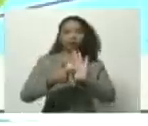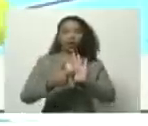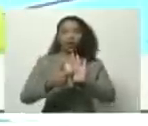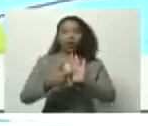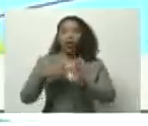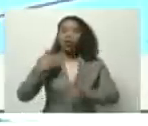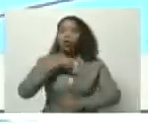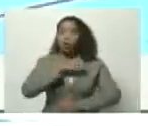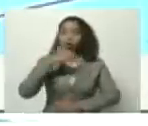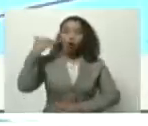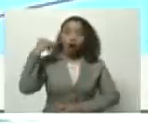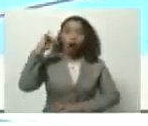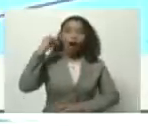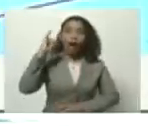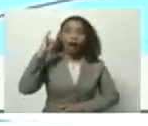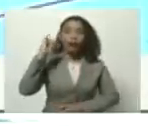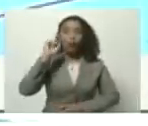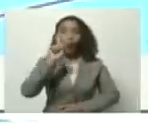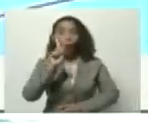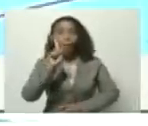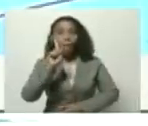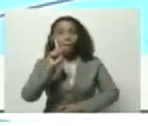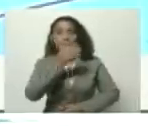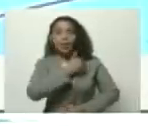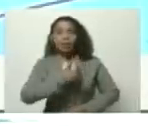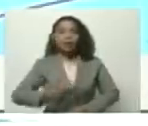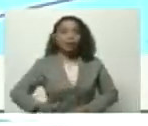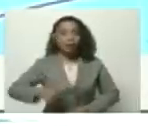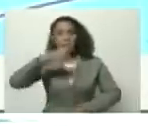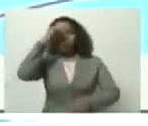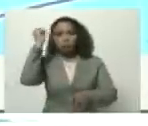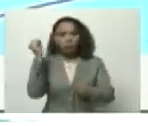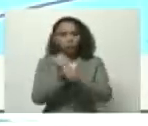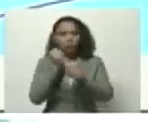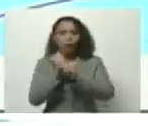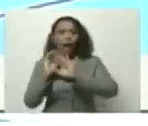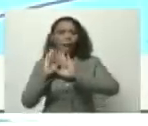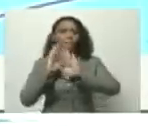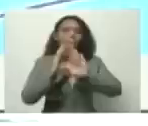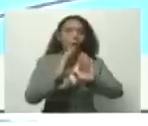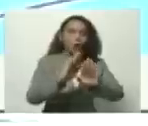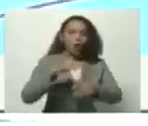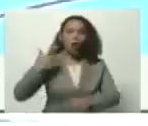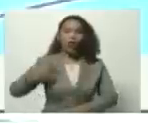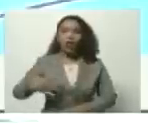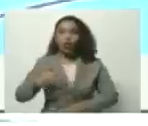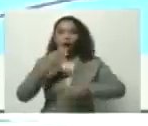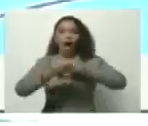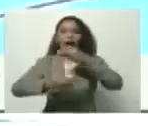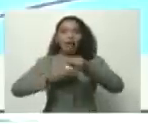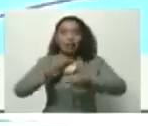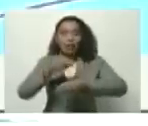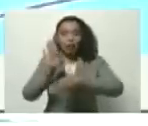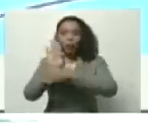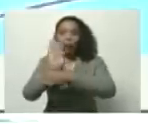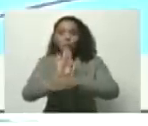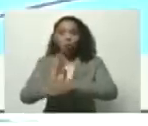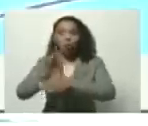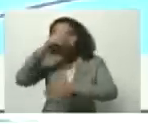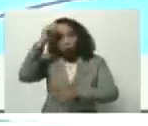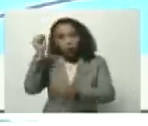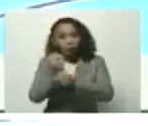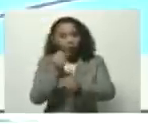nosotros tenemos a un presidente trabajando a favor de los derechos, garantizando los derechos de los trabajadores,